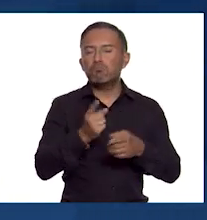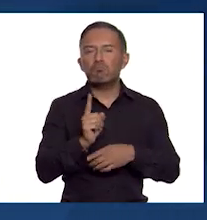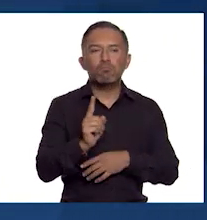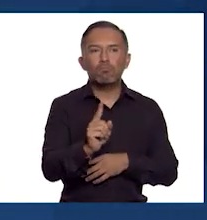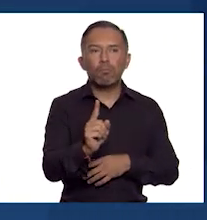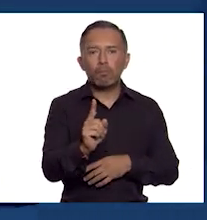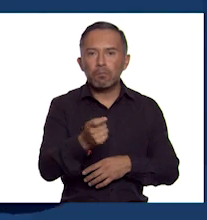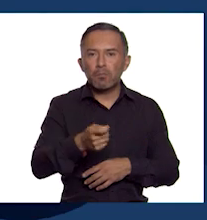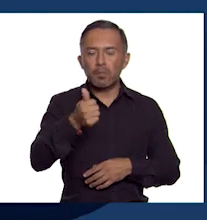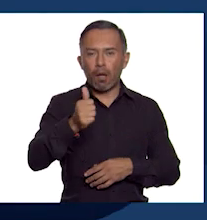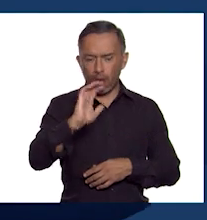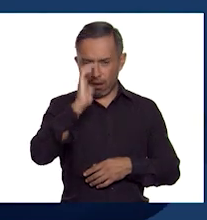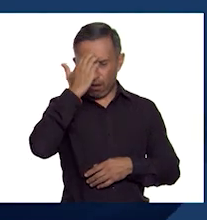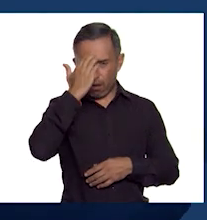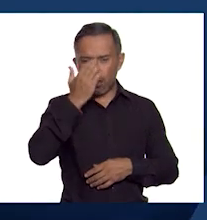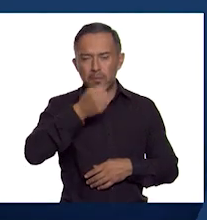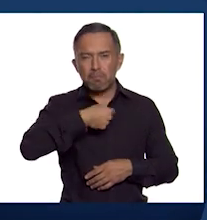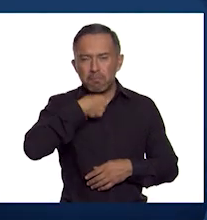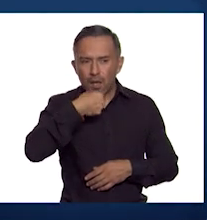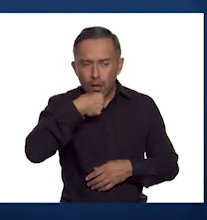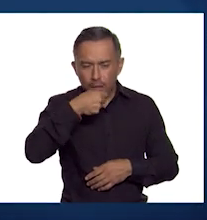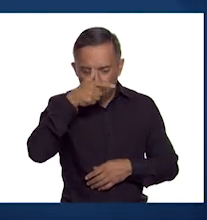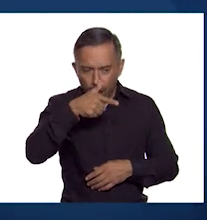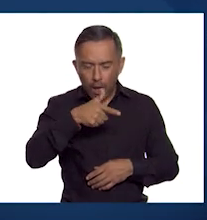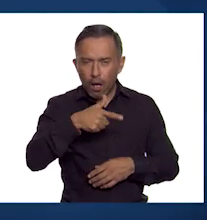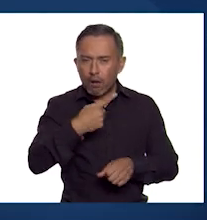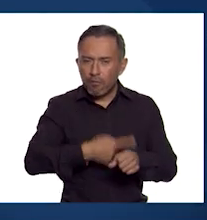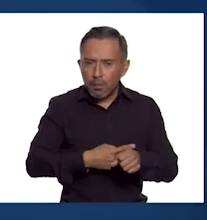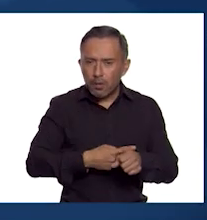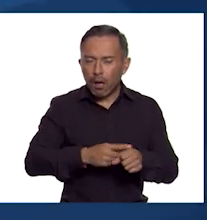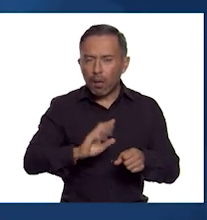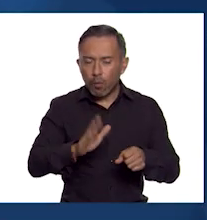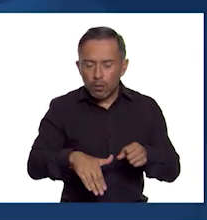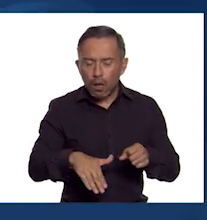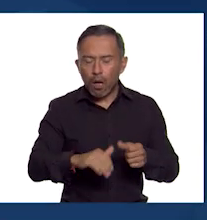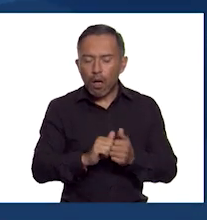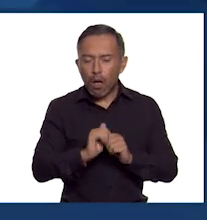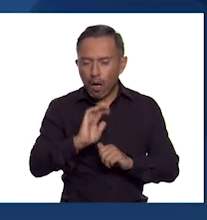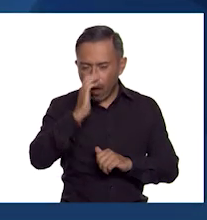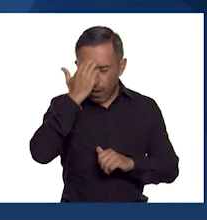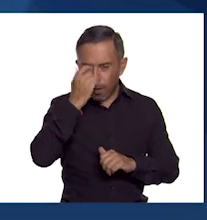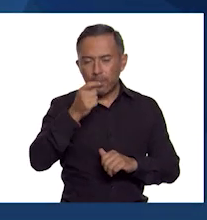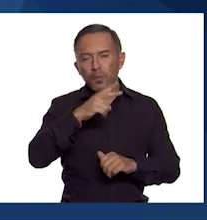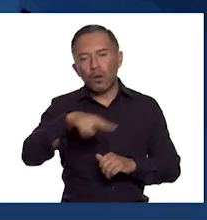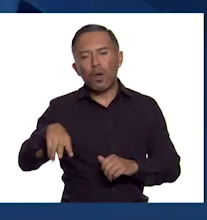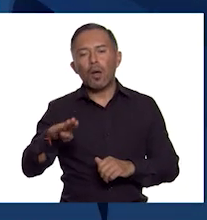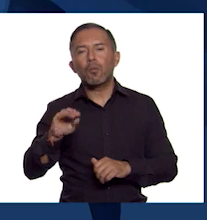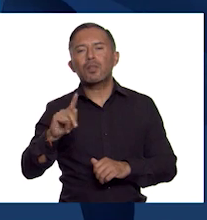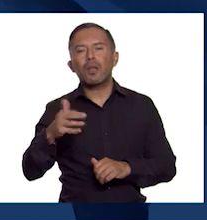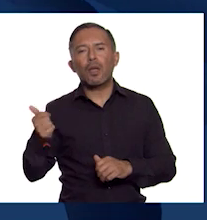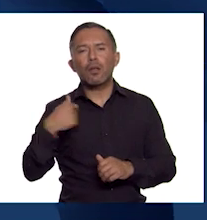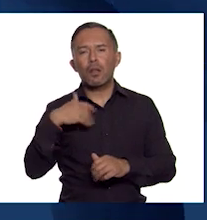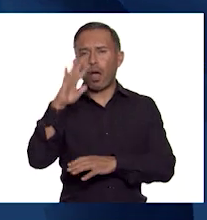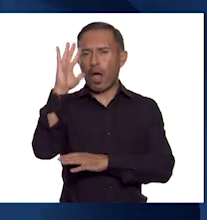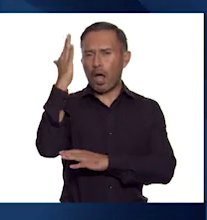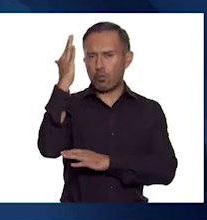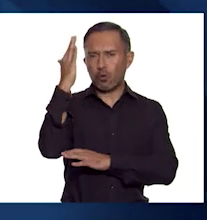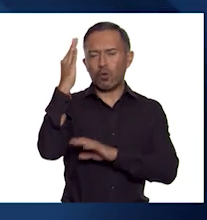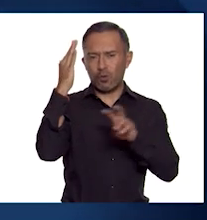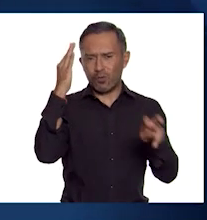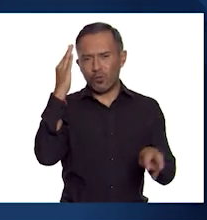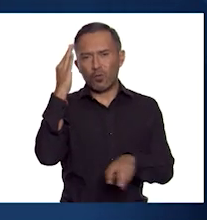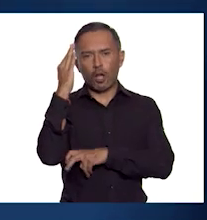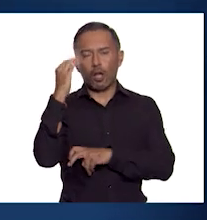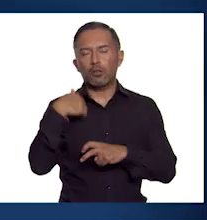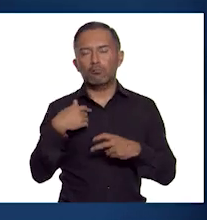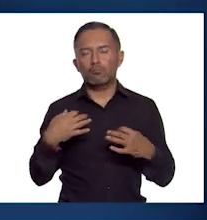a la vejez, a la enfermedad y a la muerte. Llega a Bodhgaya y se sienta a meditar debajo del árbol de Bodhi, donde